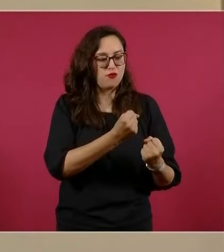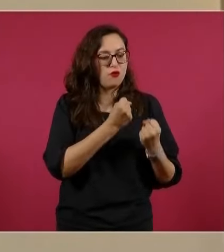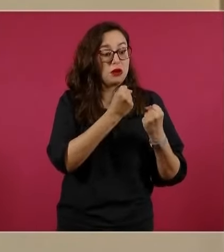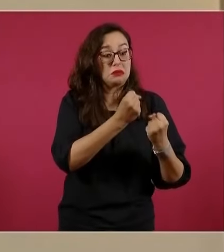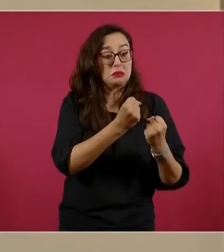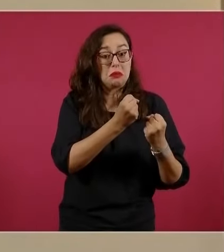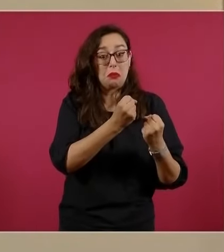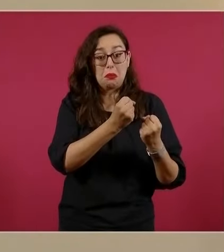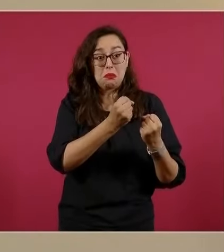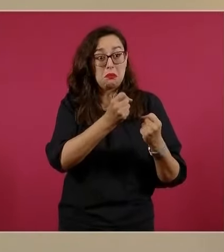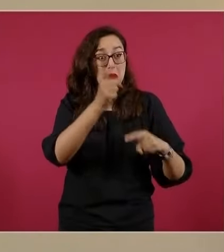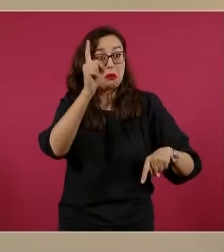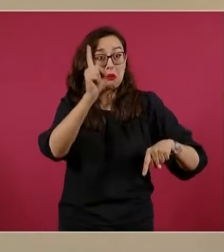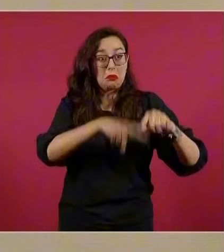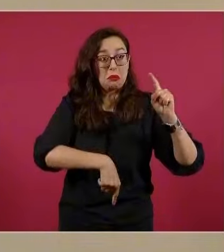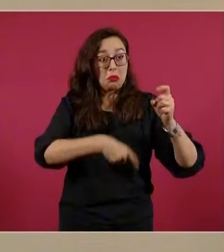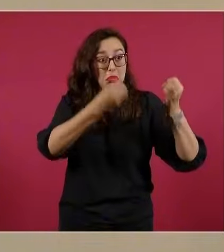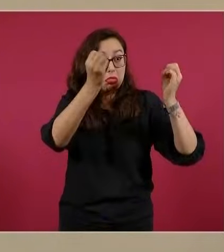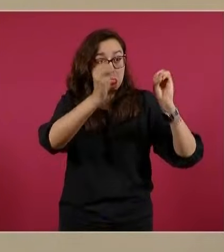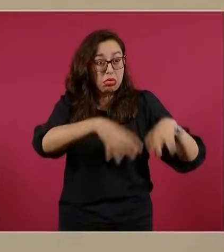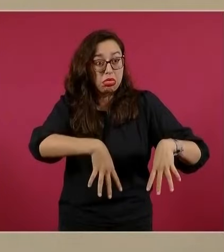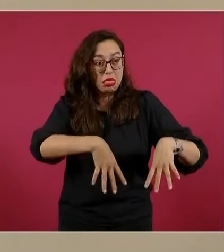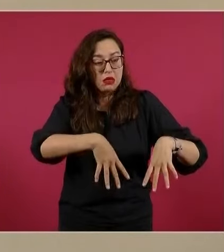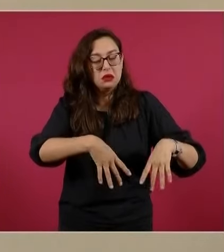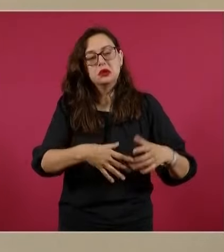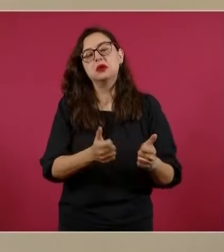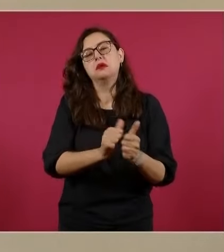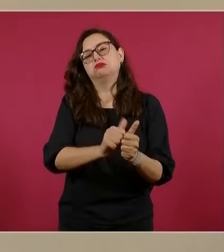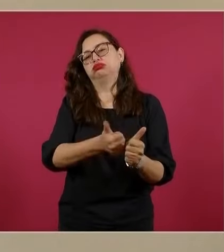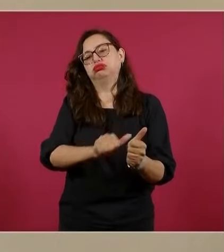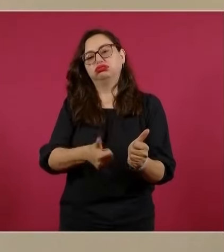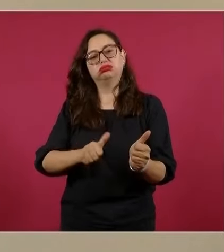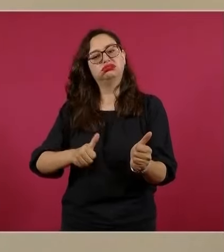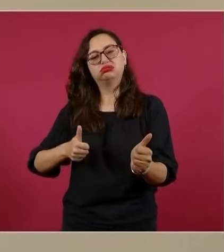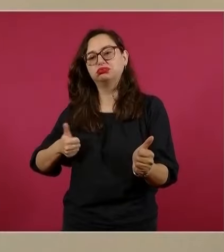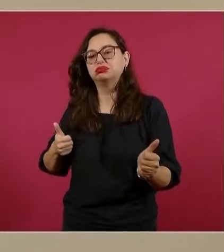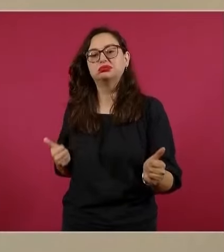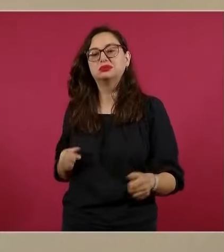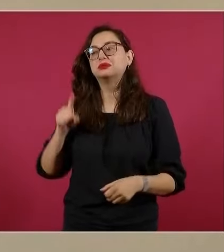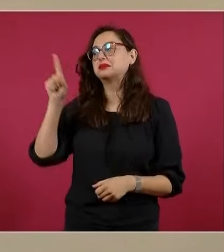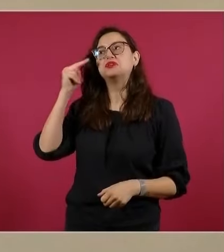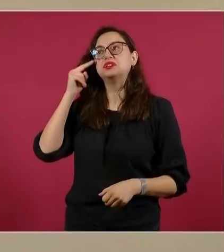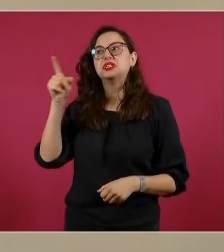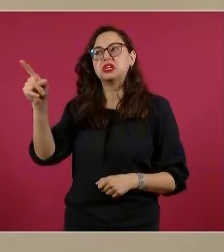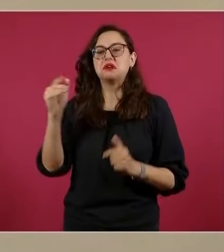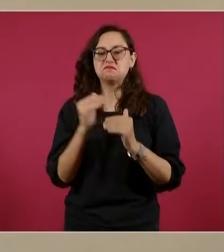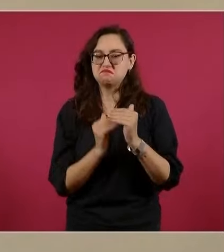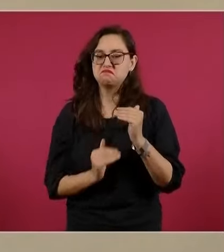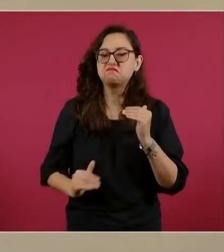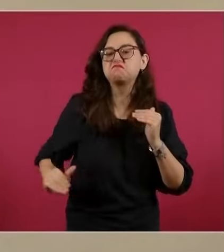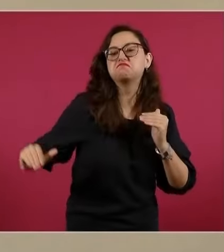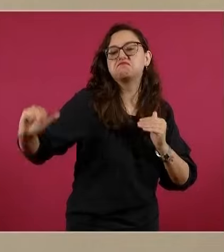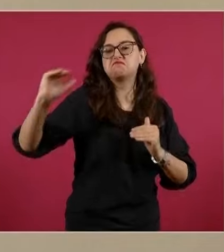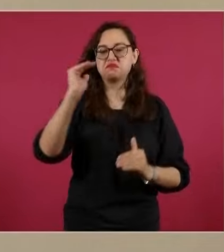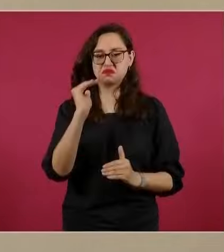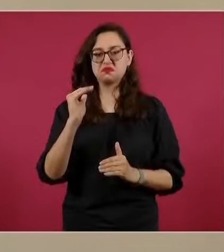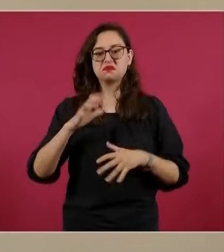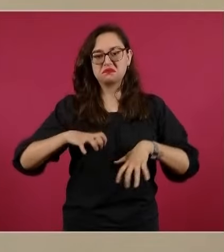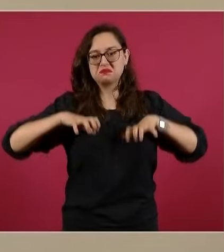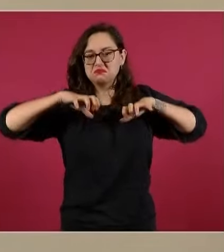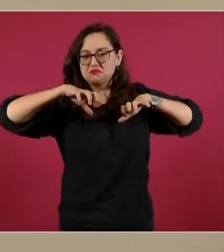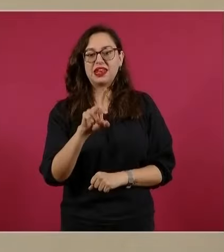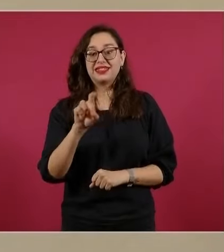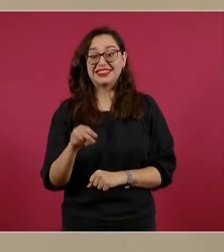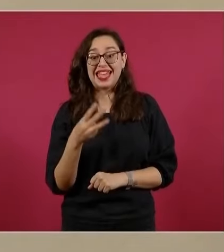riesgo de quedarnos rezagados, pues China pretende legítimamente alcanzar el 32